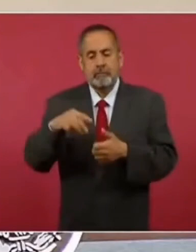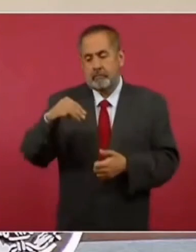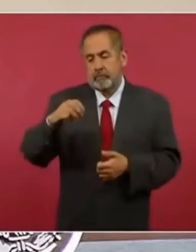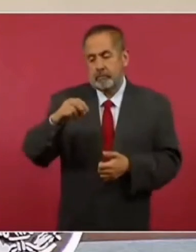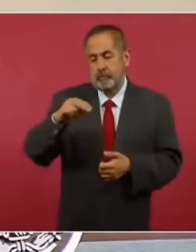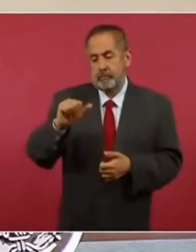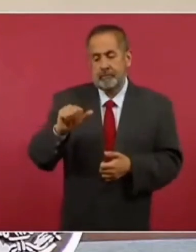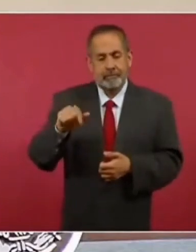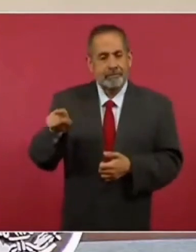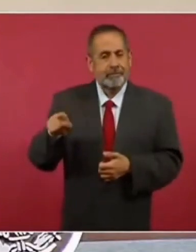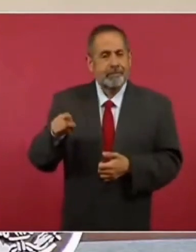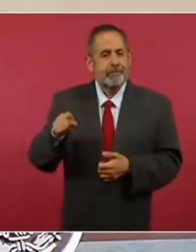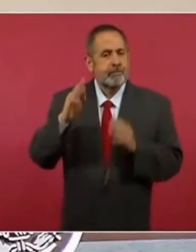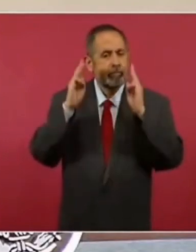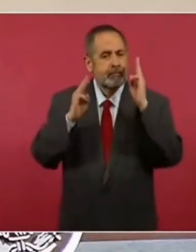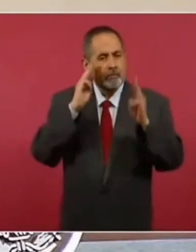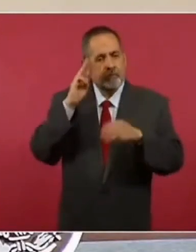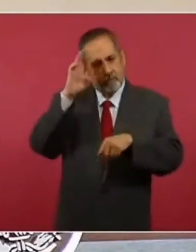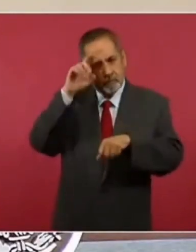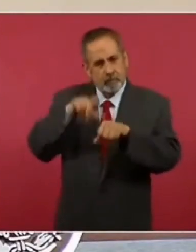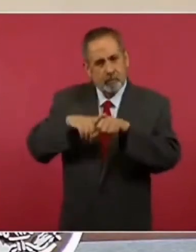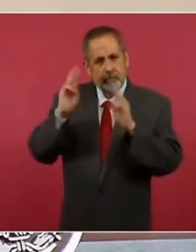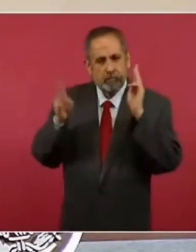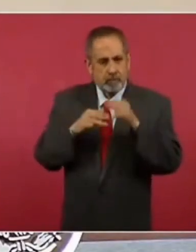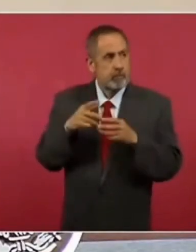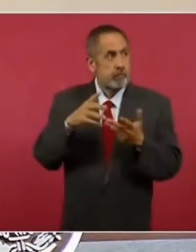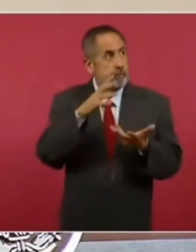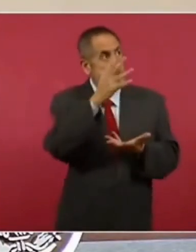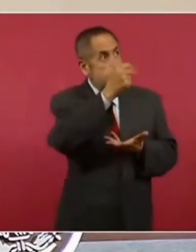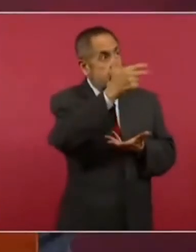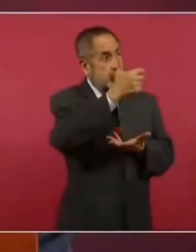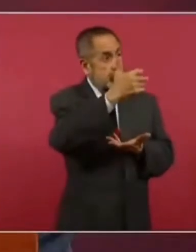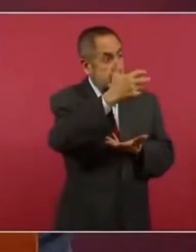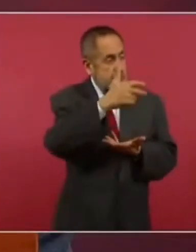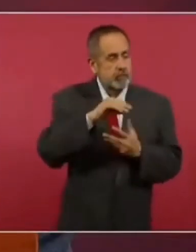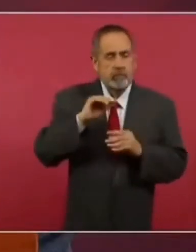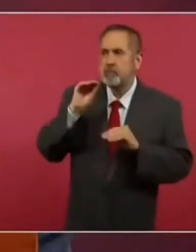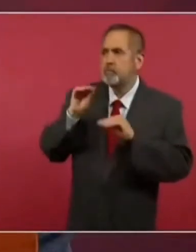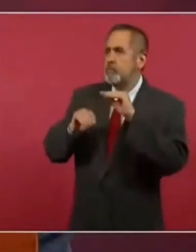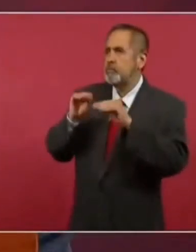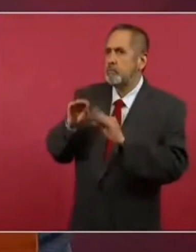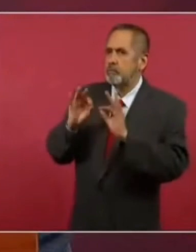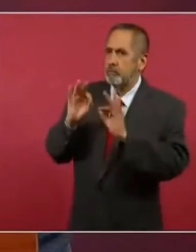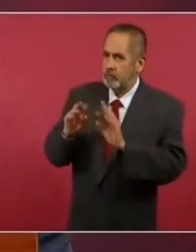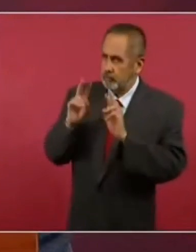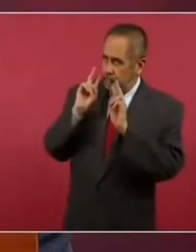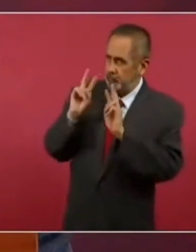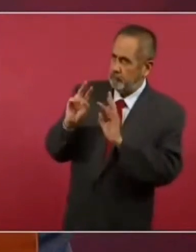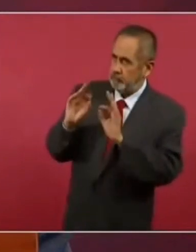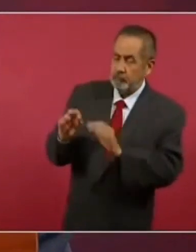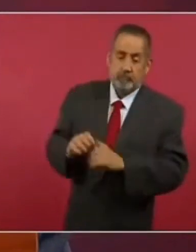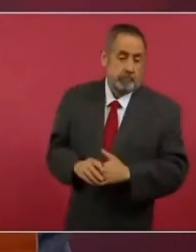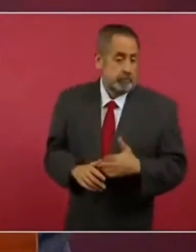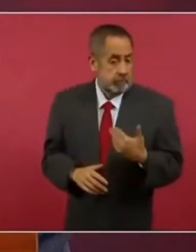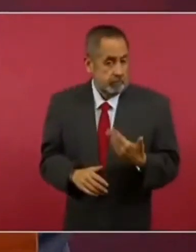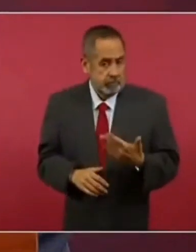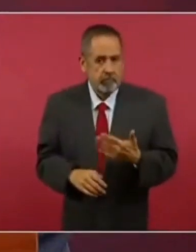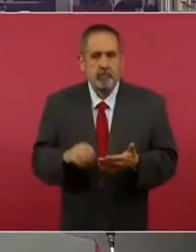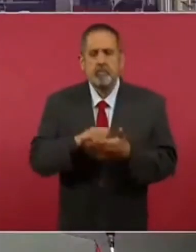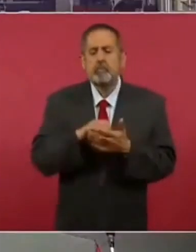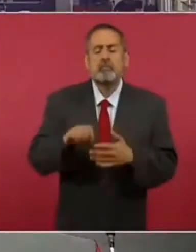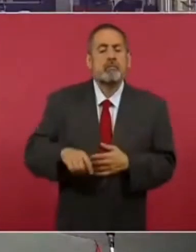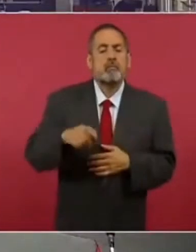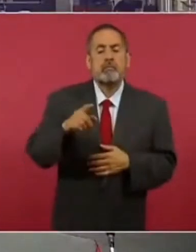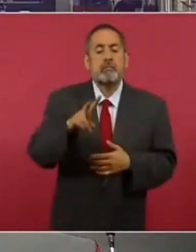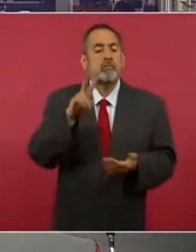Culturas del Mundo, con esta recuperación. Hemos tenido recuperaciones muy destacadas, por ejemplo, más